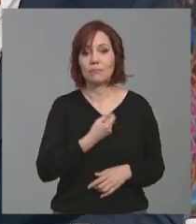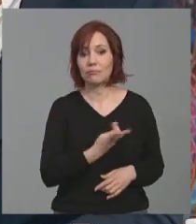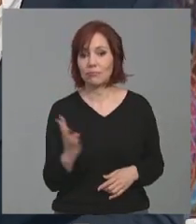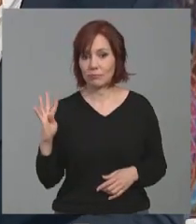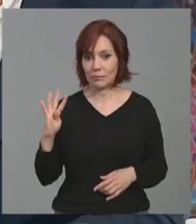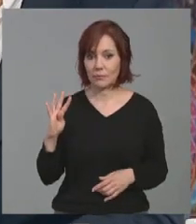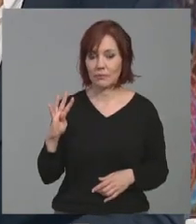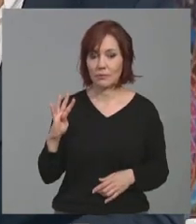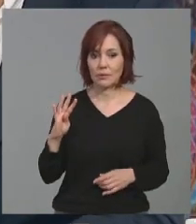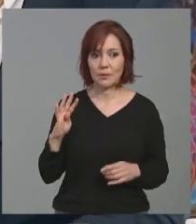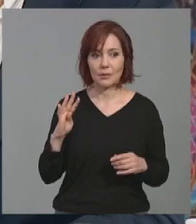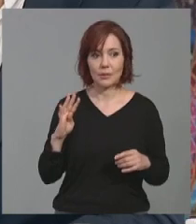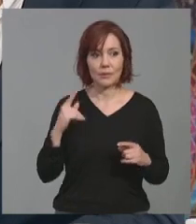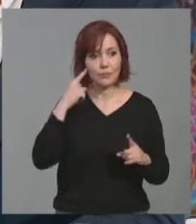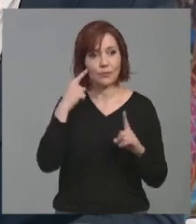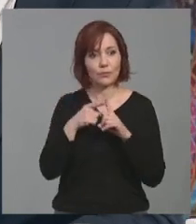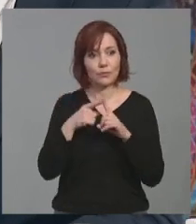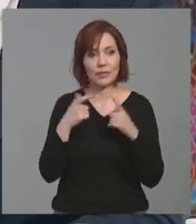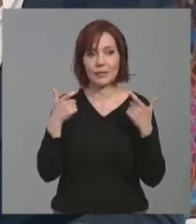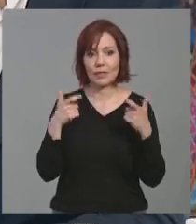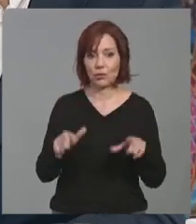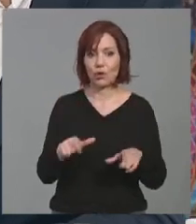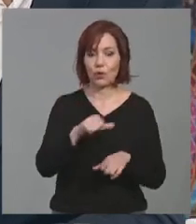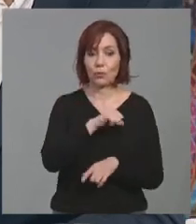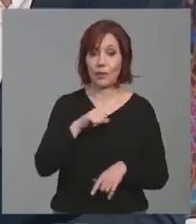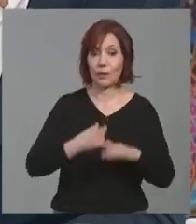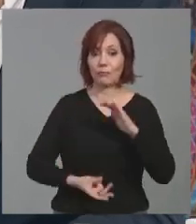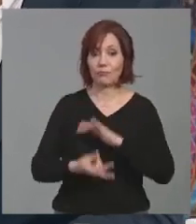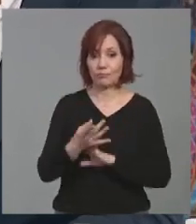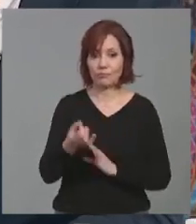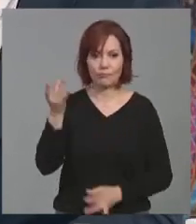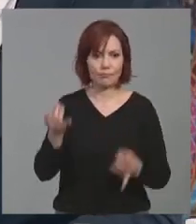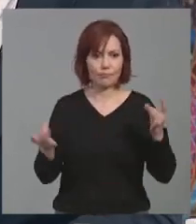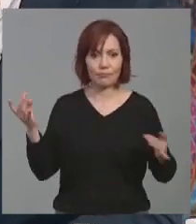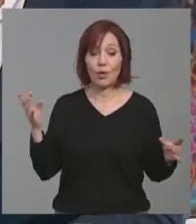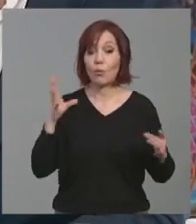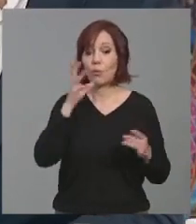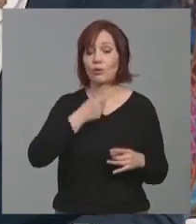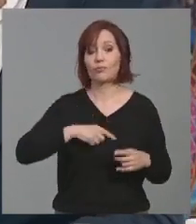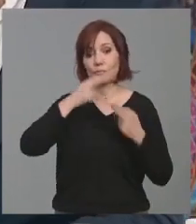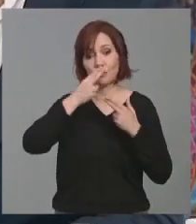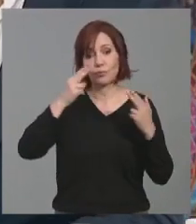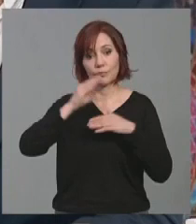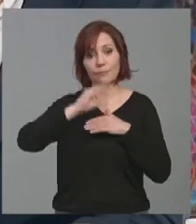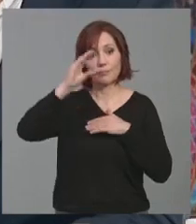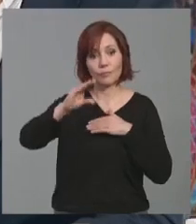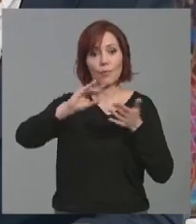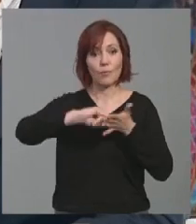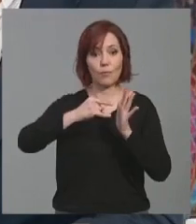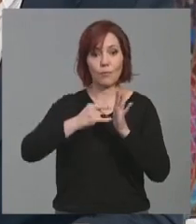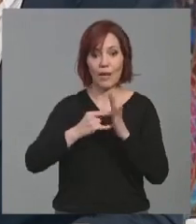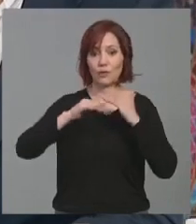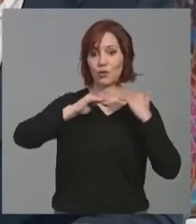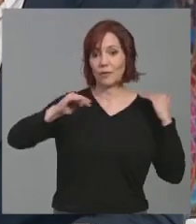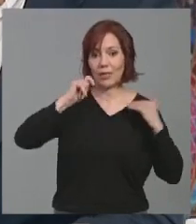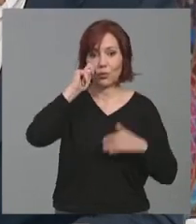pues, tome la iniciativa, ¿no? Y en este caso, pues, se sacó una partida, una subvención a través del plan de sostenibilidad turística para